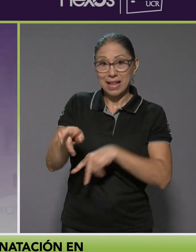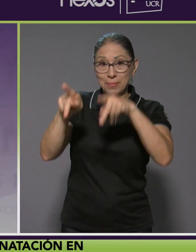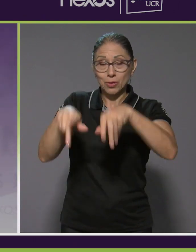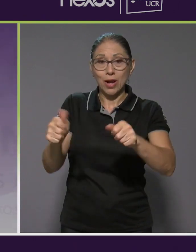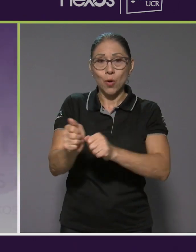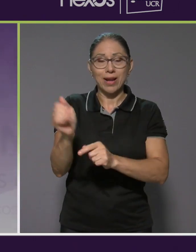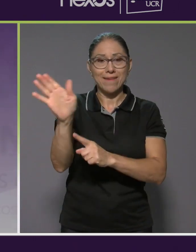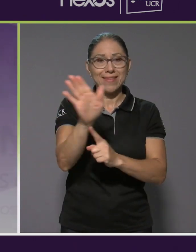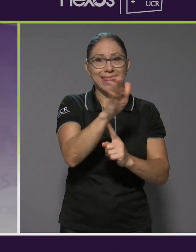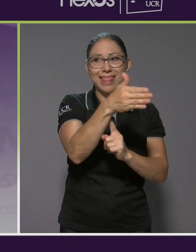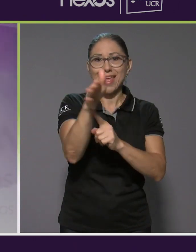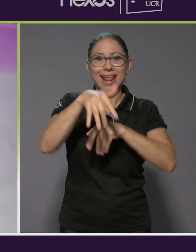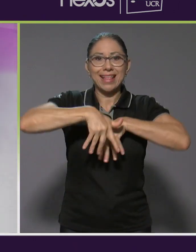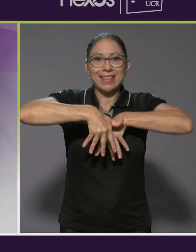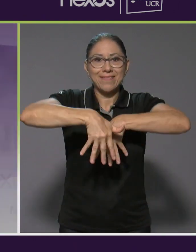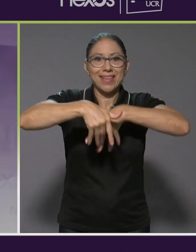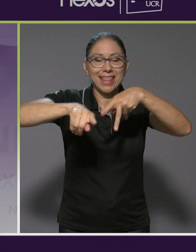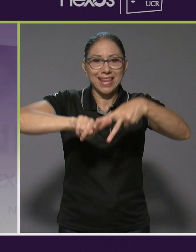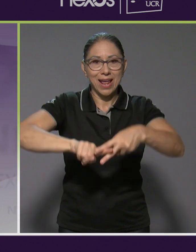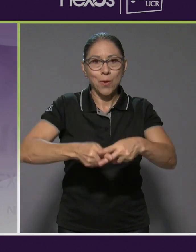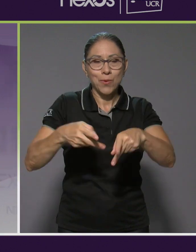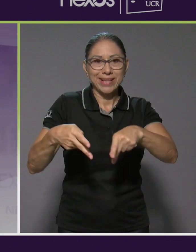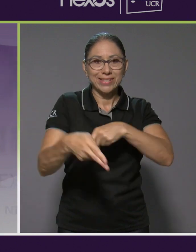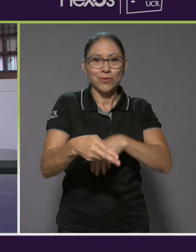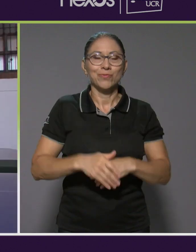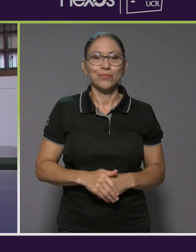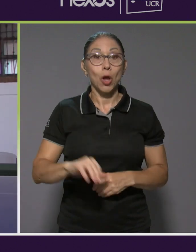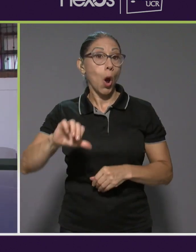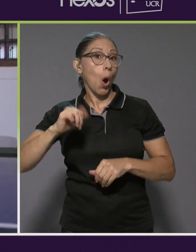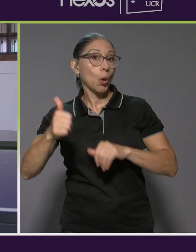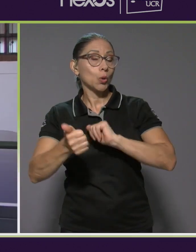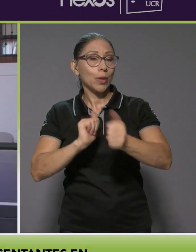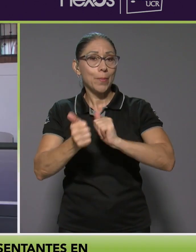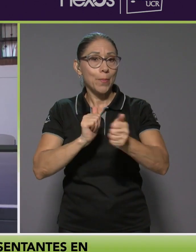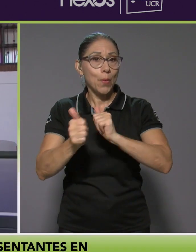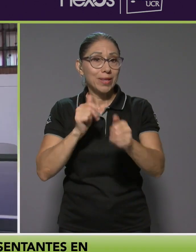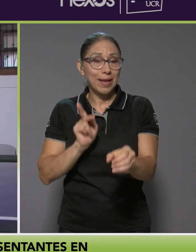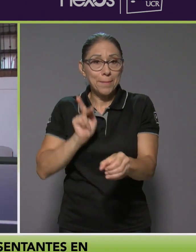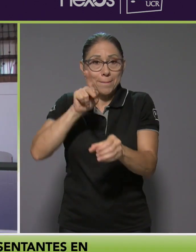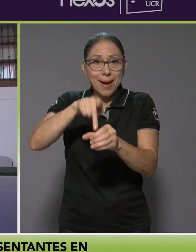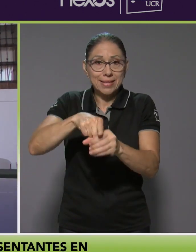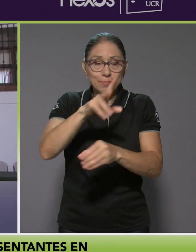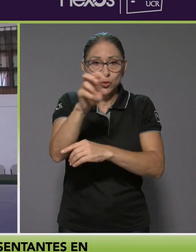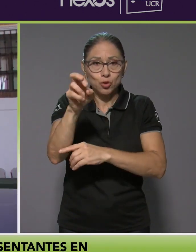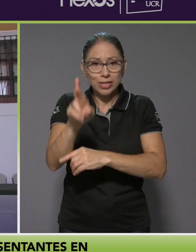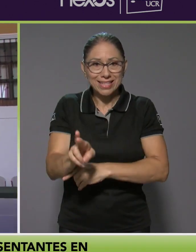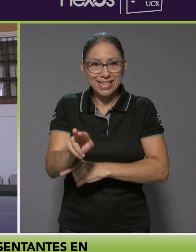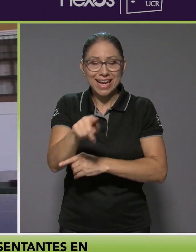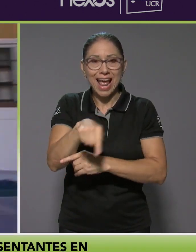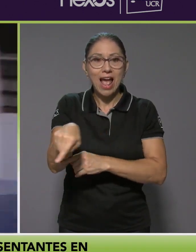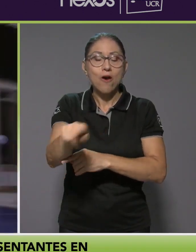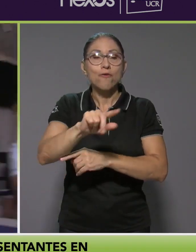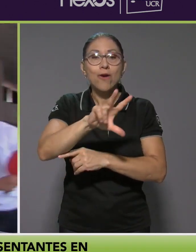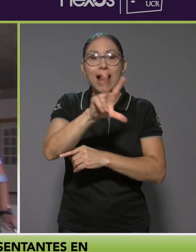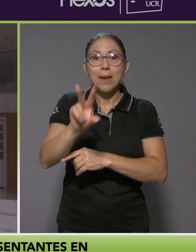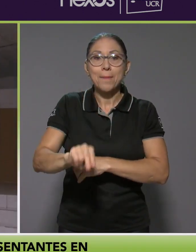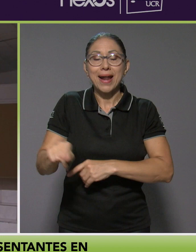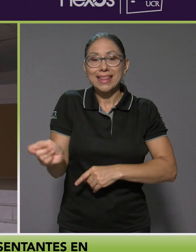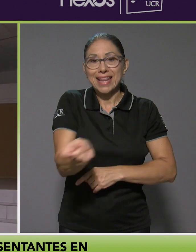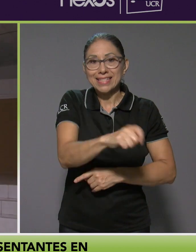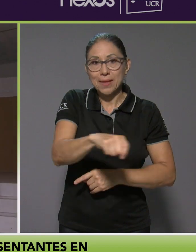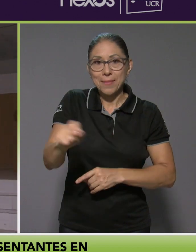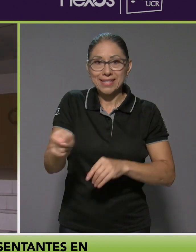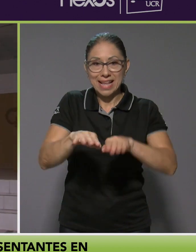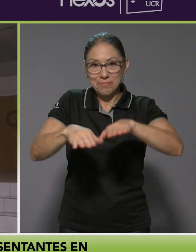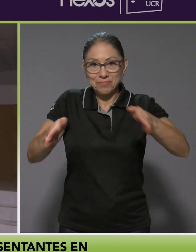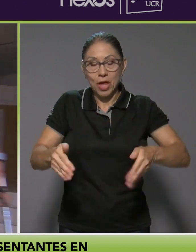el desfile de inauguración. La otra disciplina deportiva en la cual hubo representantes costarricenses fue el para tenis de mesa con